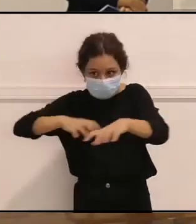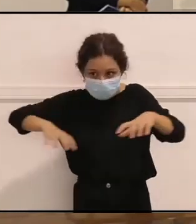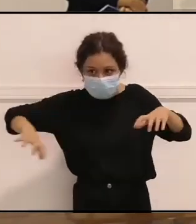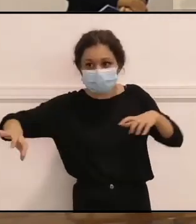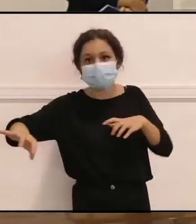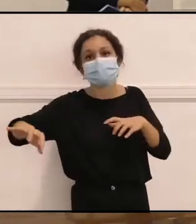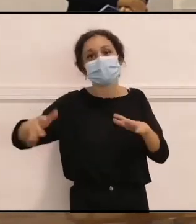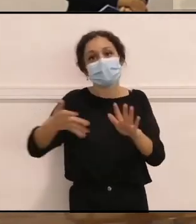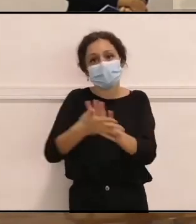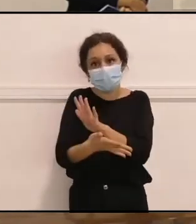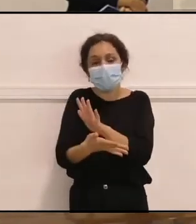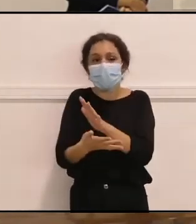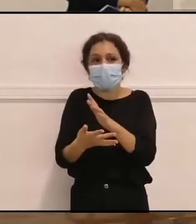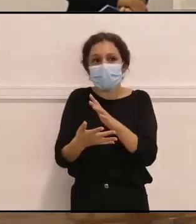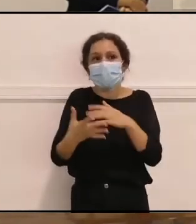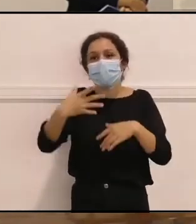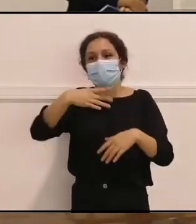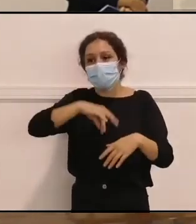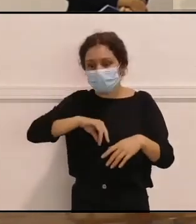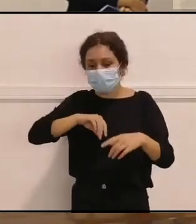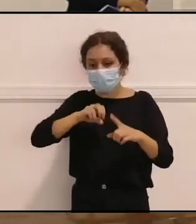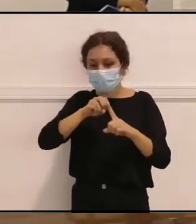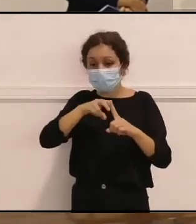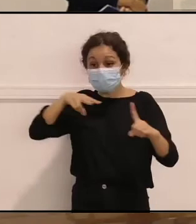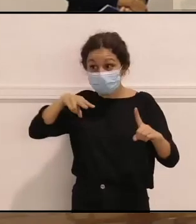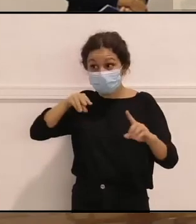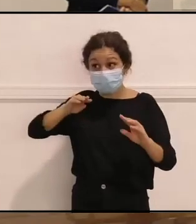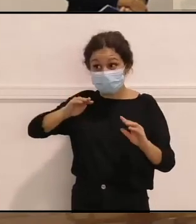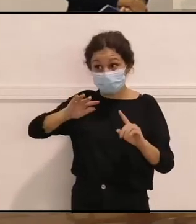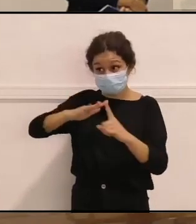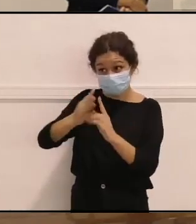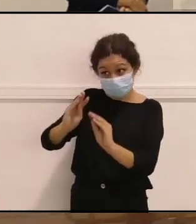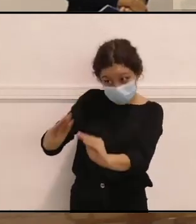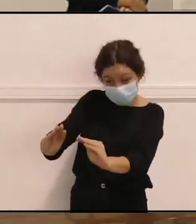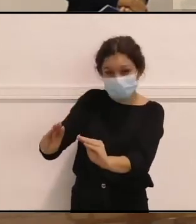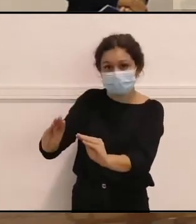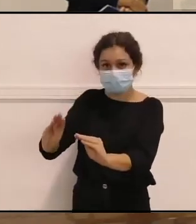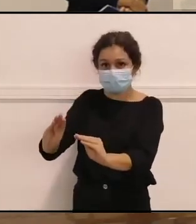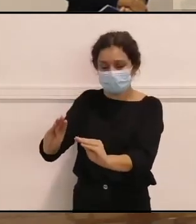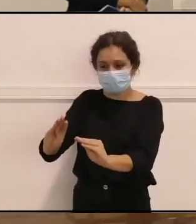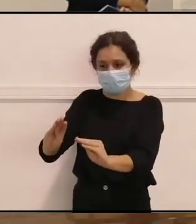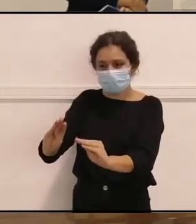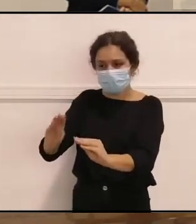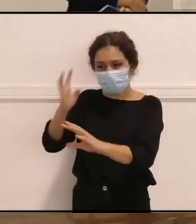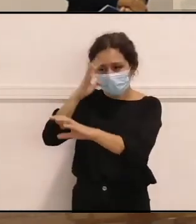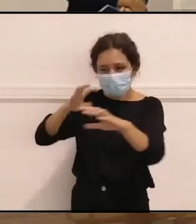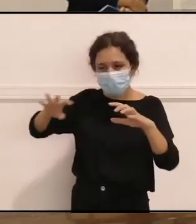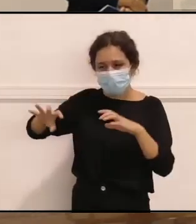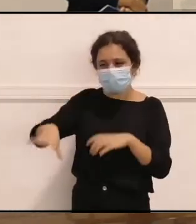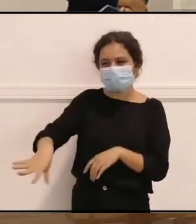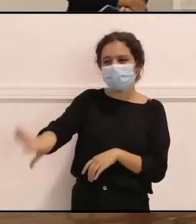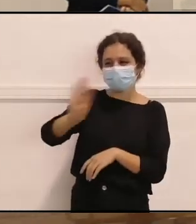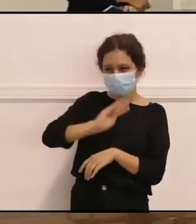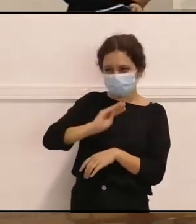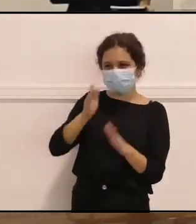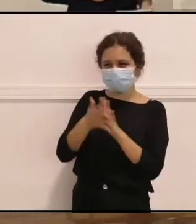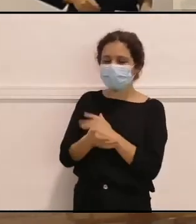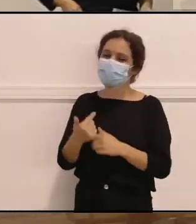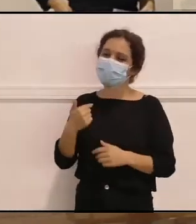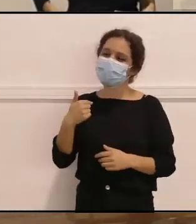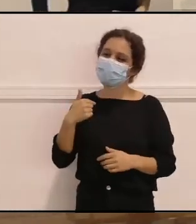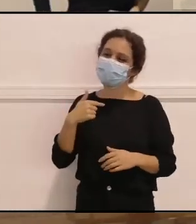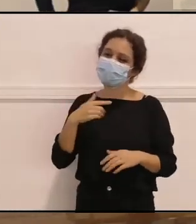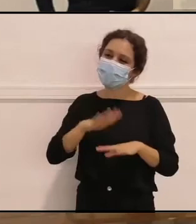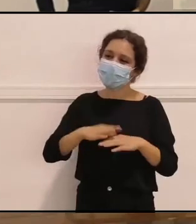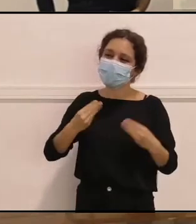Es importante ser capaces de colocarnos en la piel de las otras personas para poder entender cuál es su situación y pensar, ¿qué puedo hacer yo por